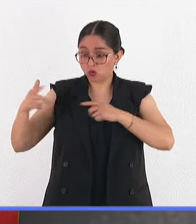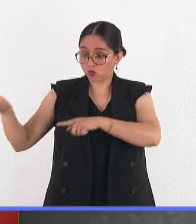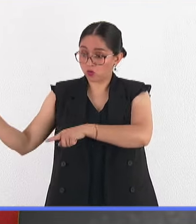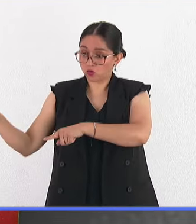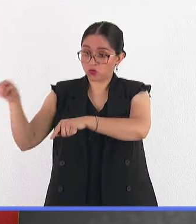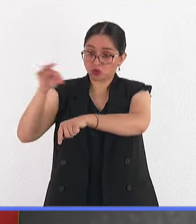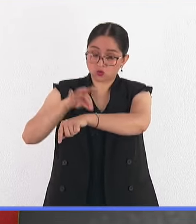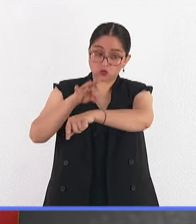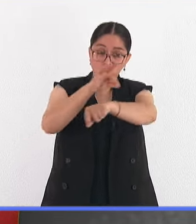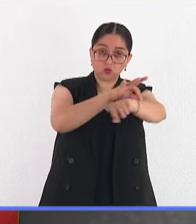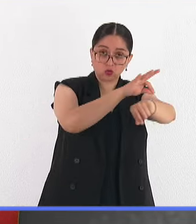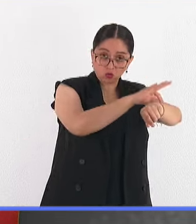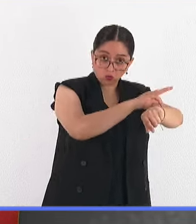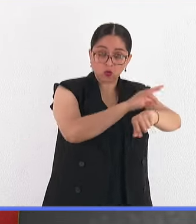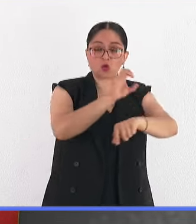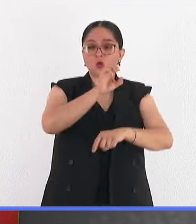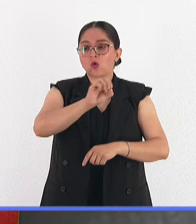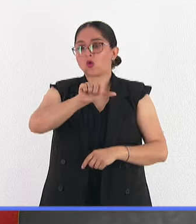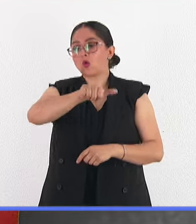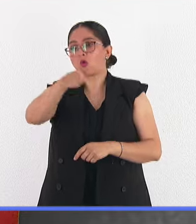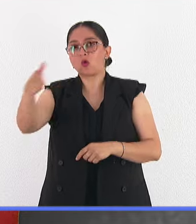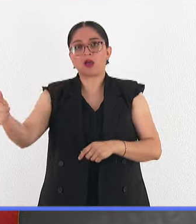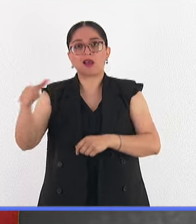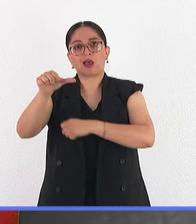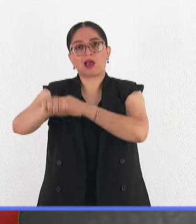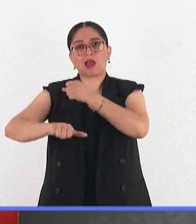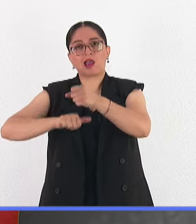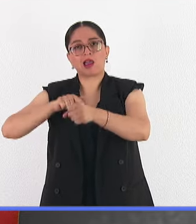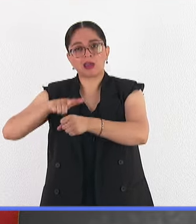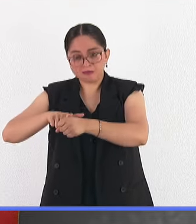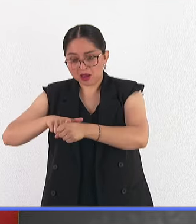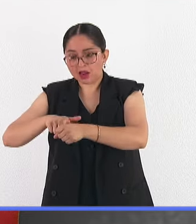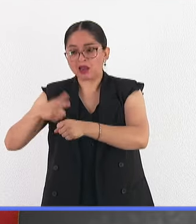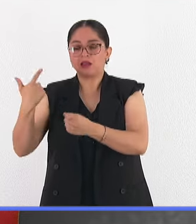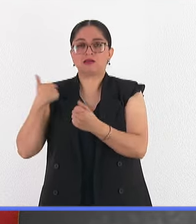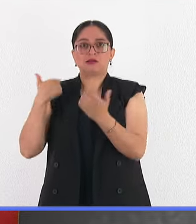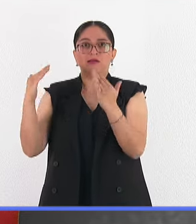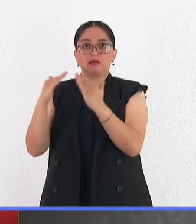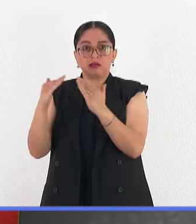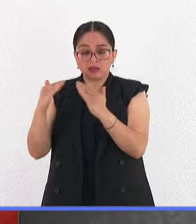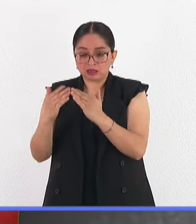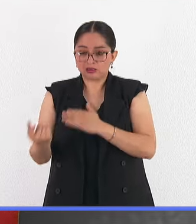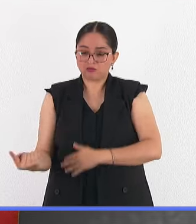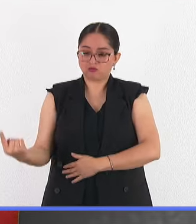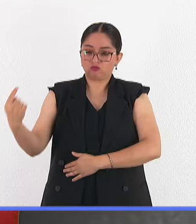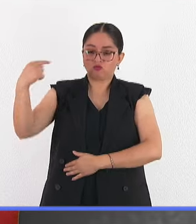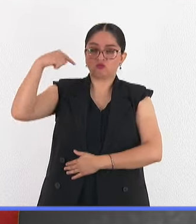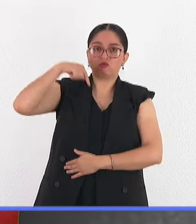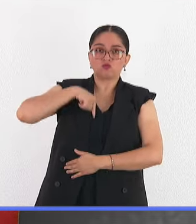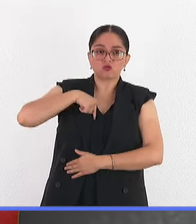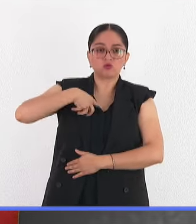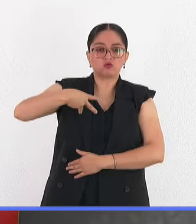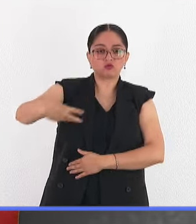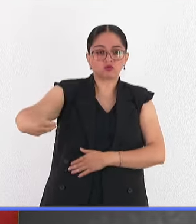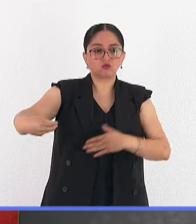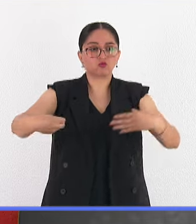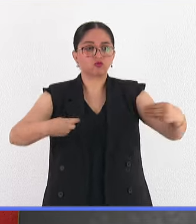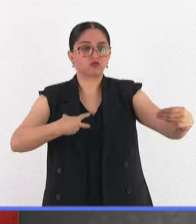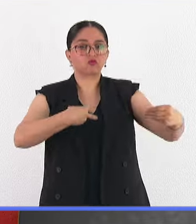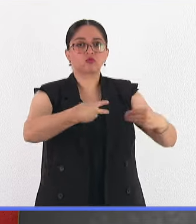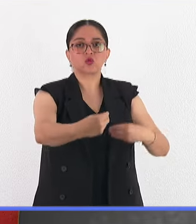organismos silvestres y mascotas de compañía puede pasar al microorganismo a otro organismo